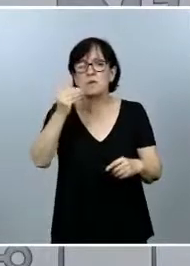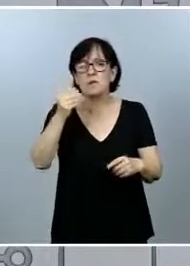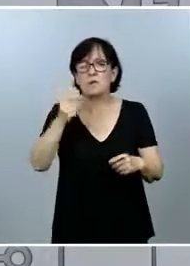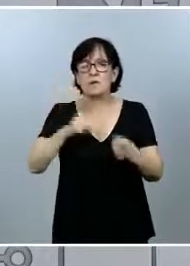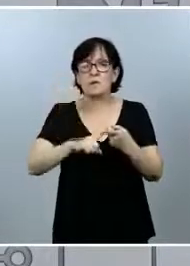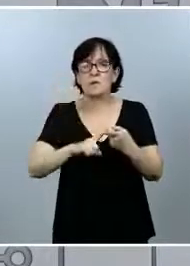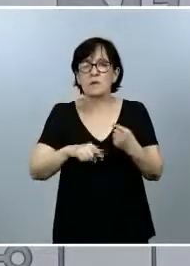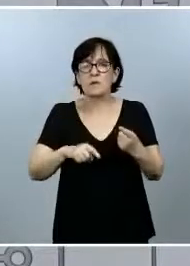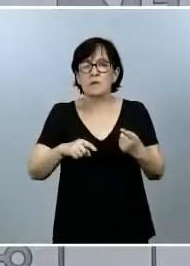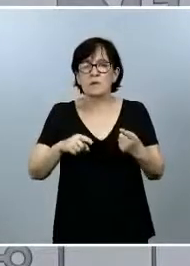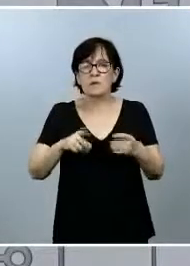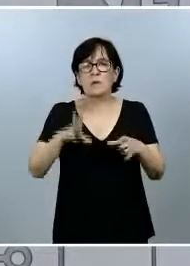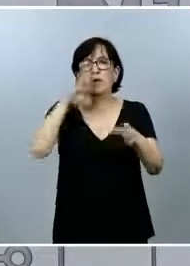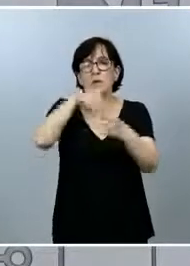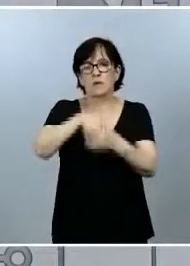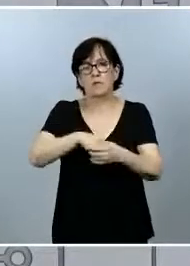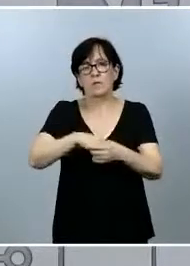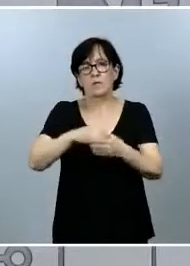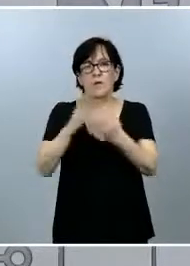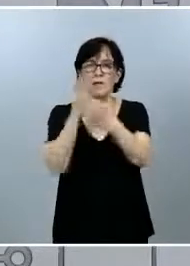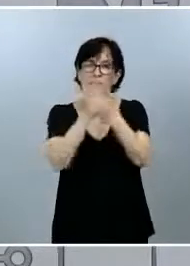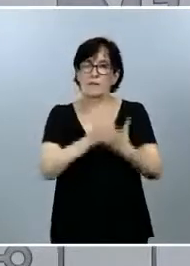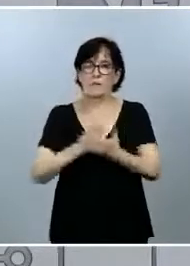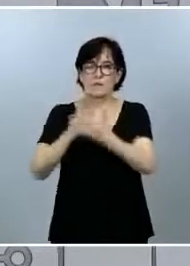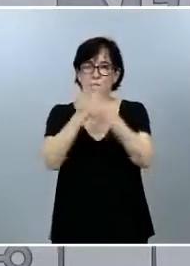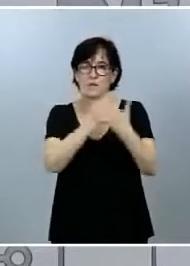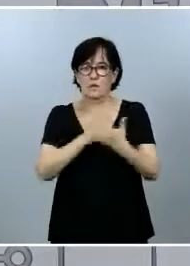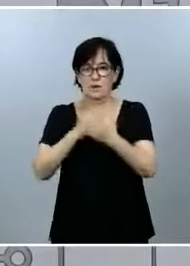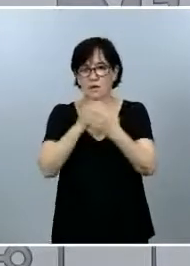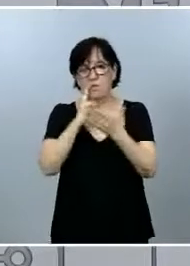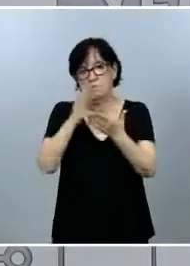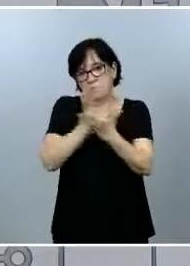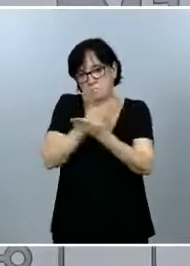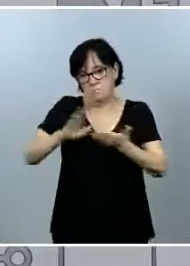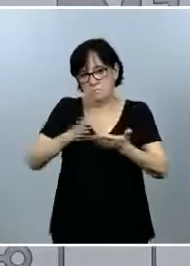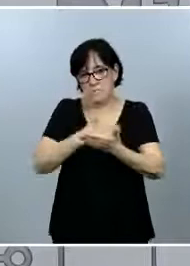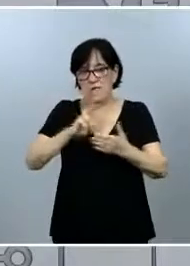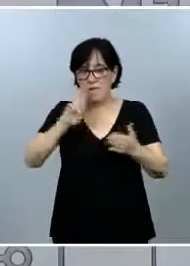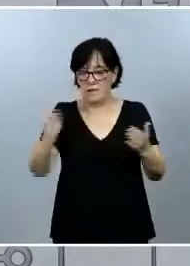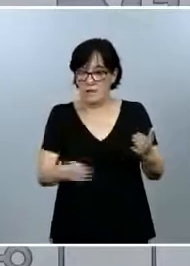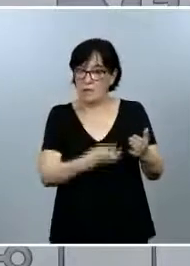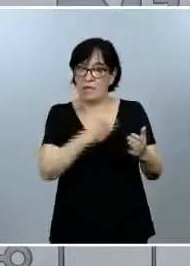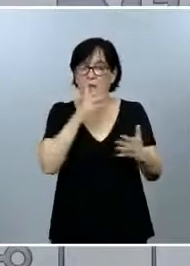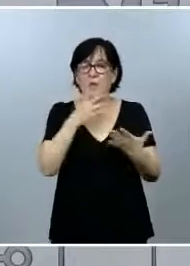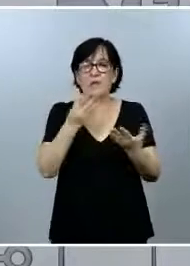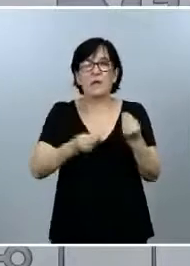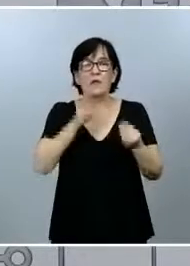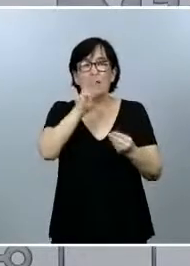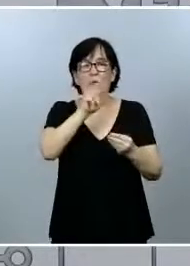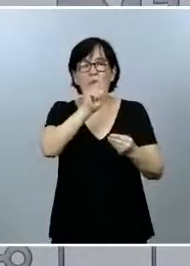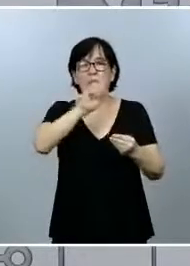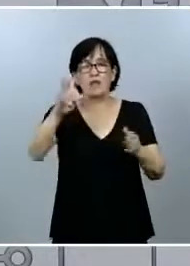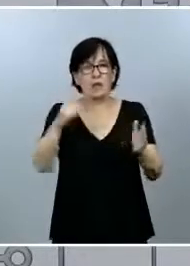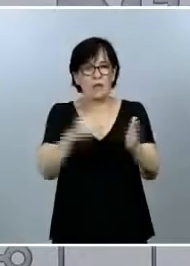incluidas en algunos estudios concretos, barridos, etc. Pero, el caso es que tenemos 314